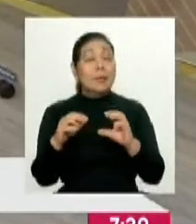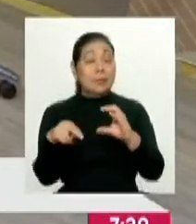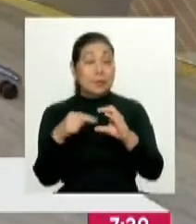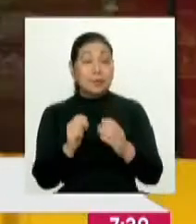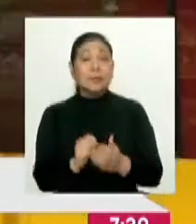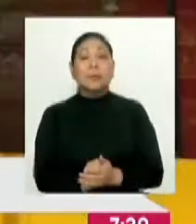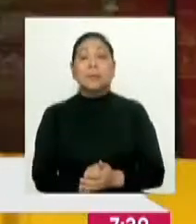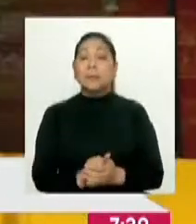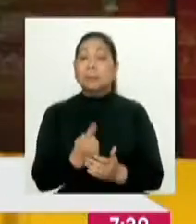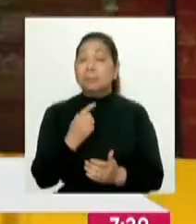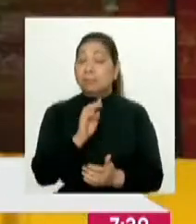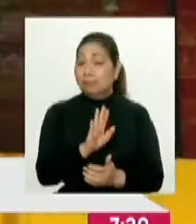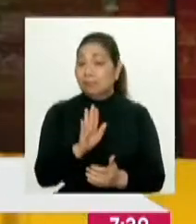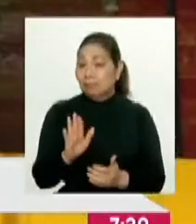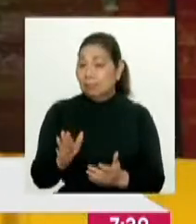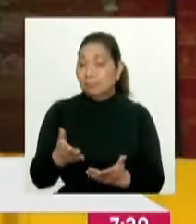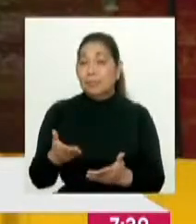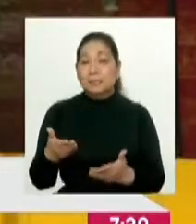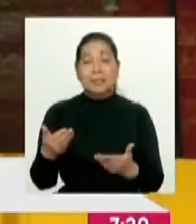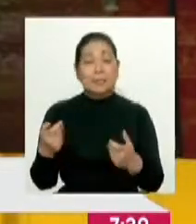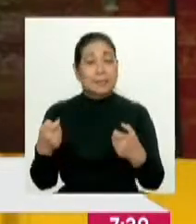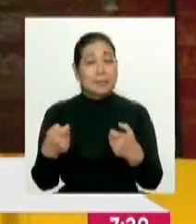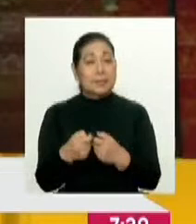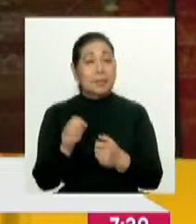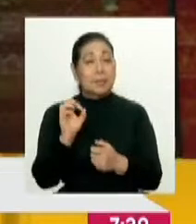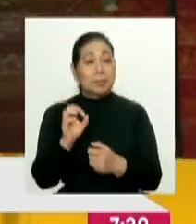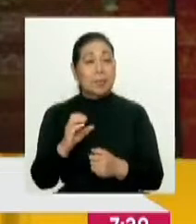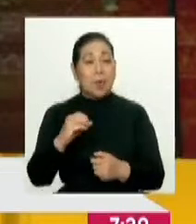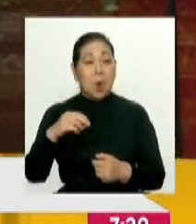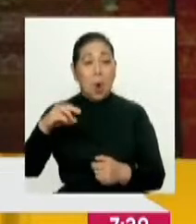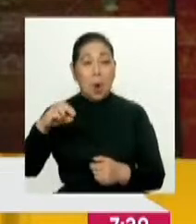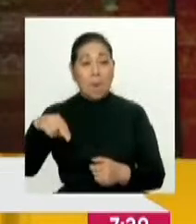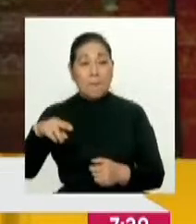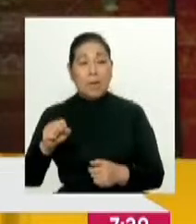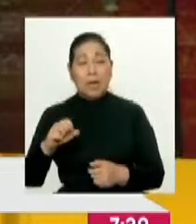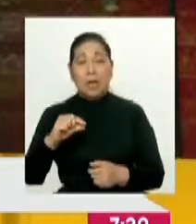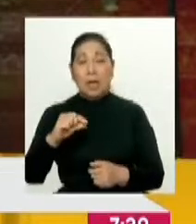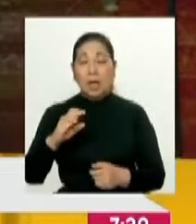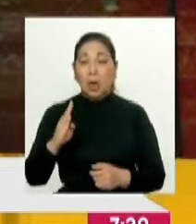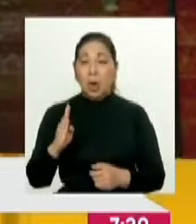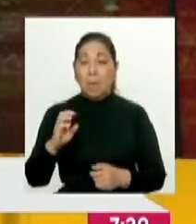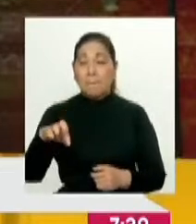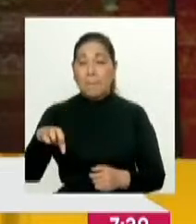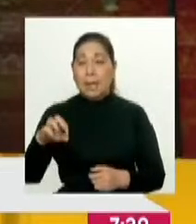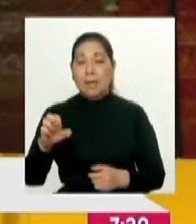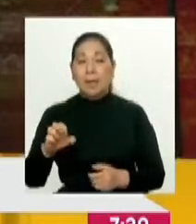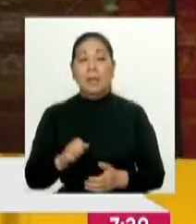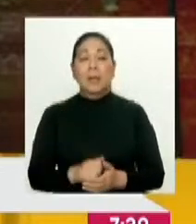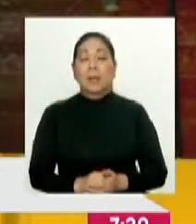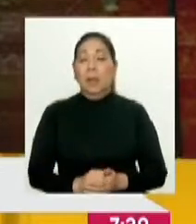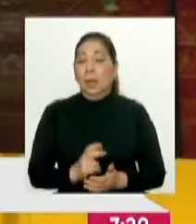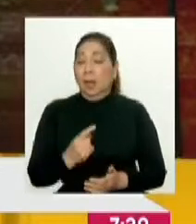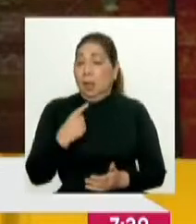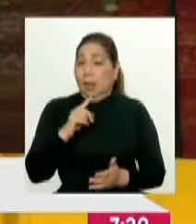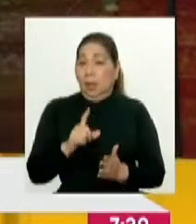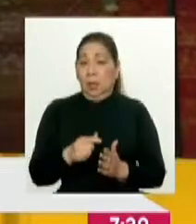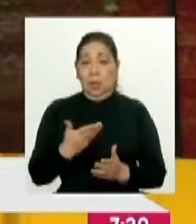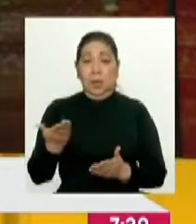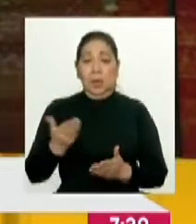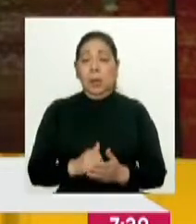electrónica y para ello deben acceder a casilla electrónica.ompe.gov.pe, ¿no? Ya luego